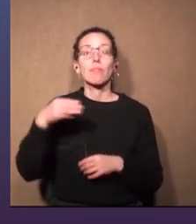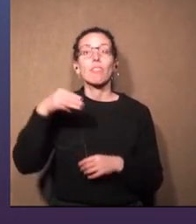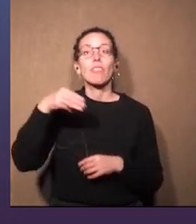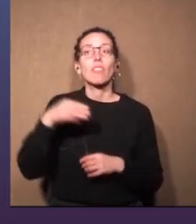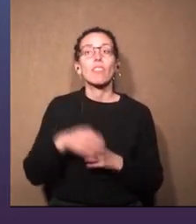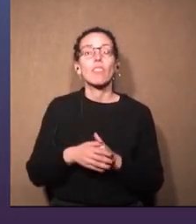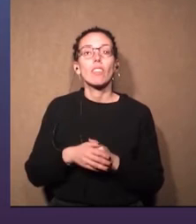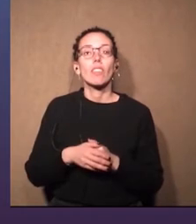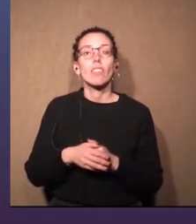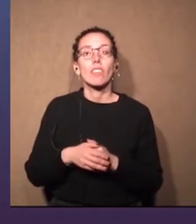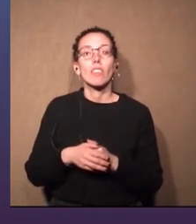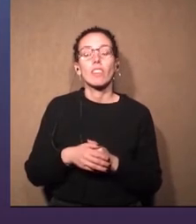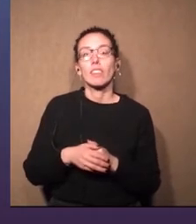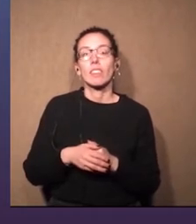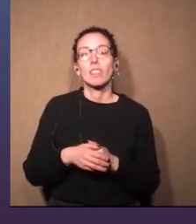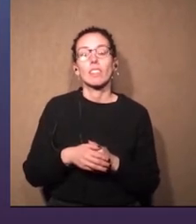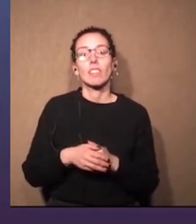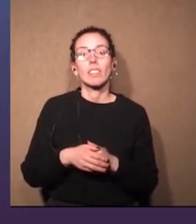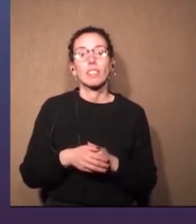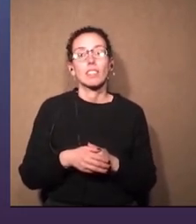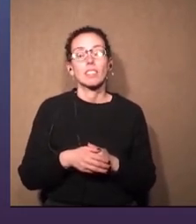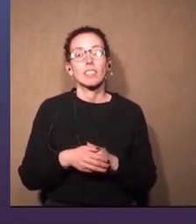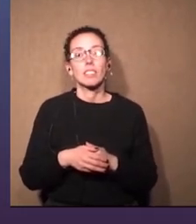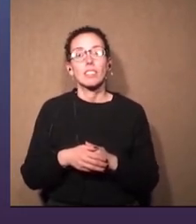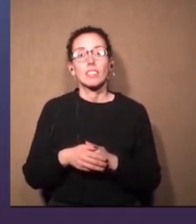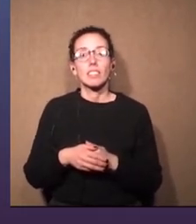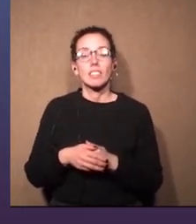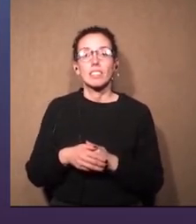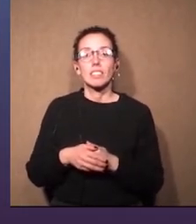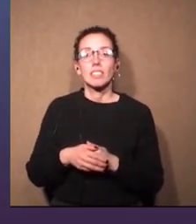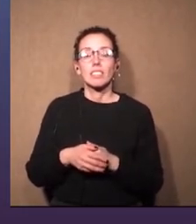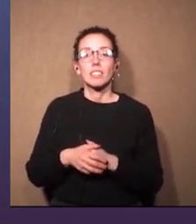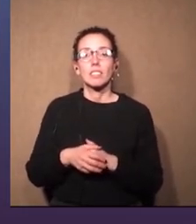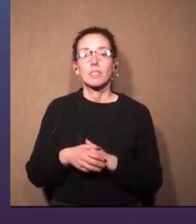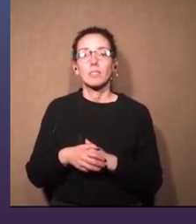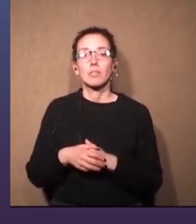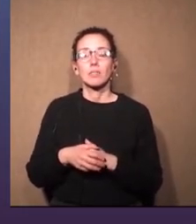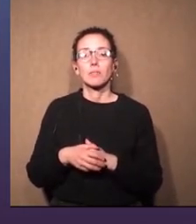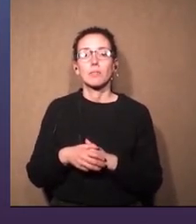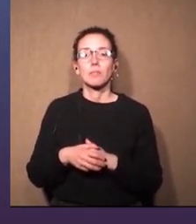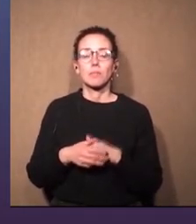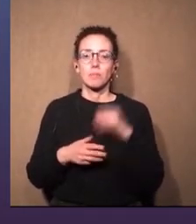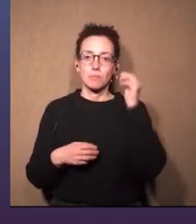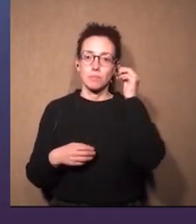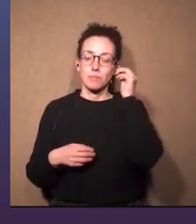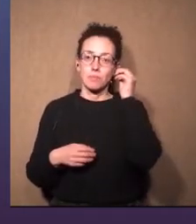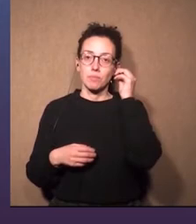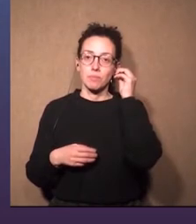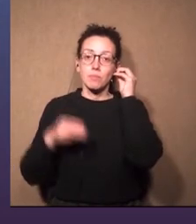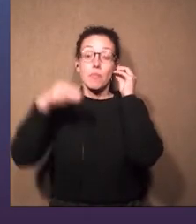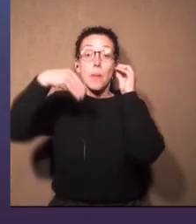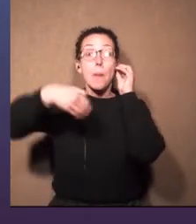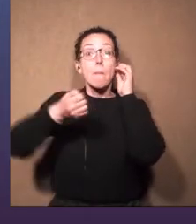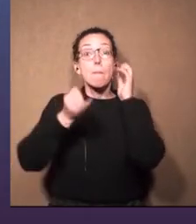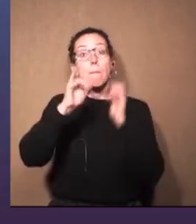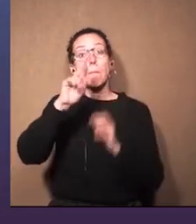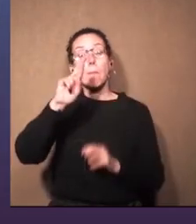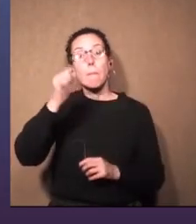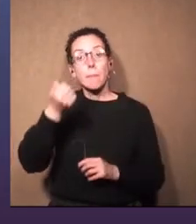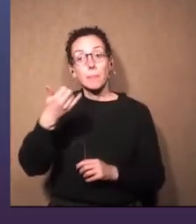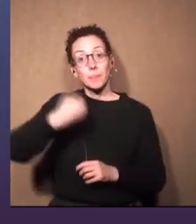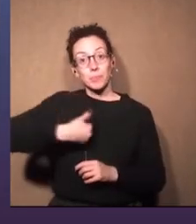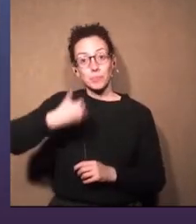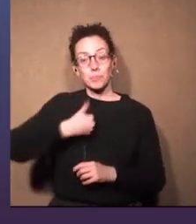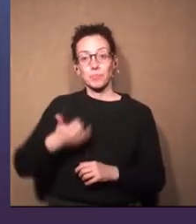adrenalina que tenemos. Sí. En ese momento. Totalmente. ¿Maira?